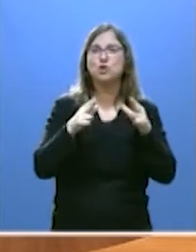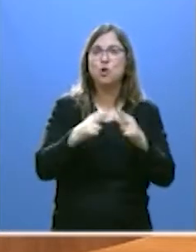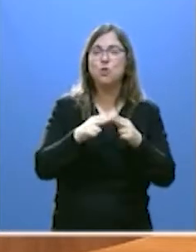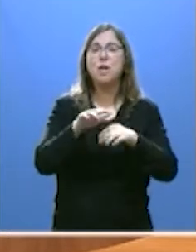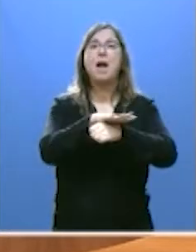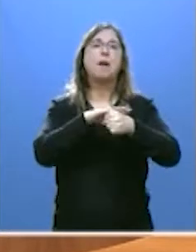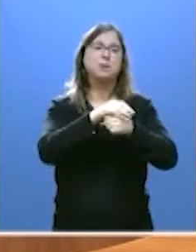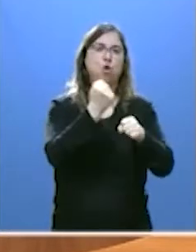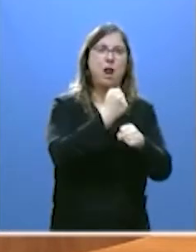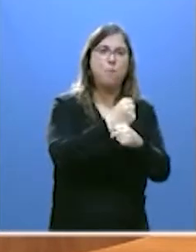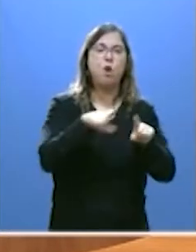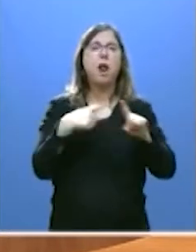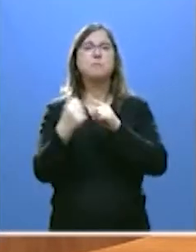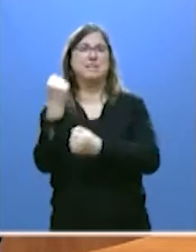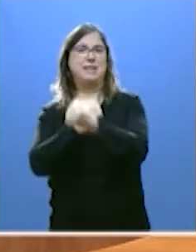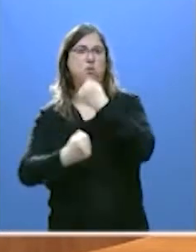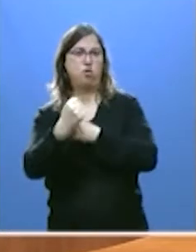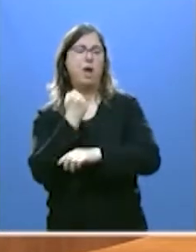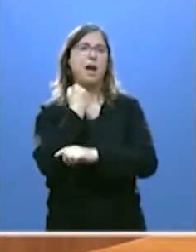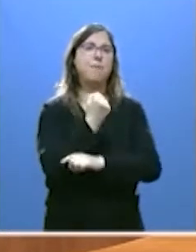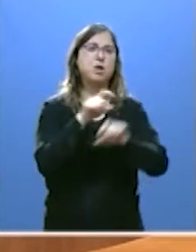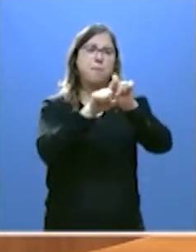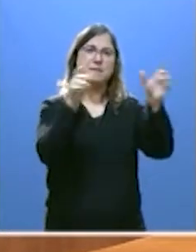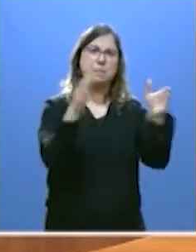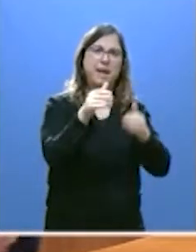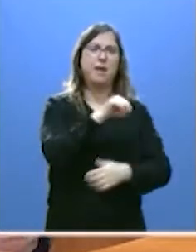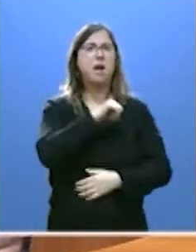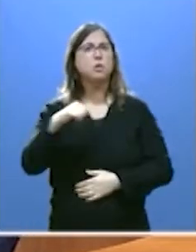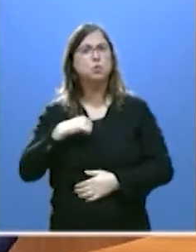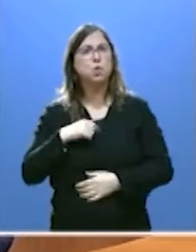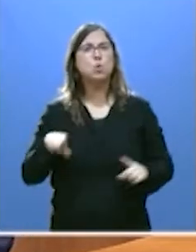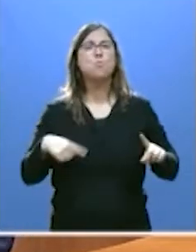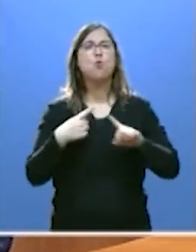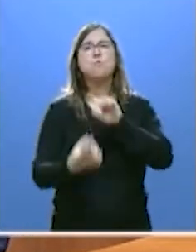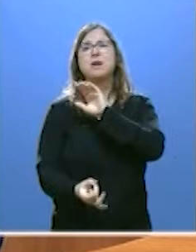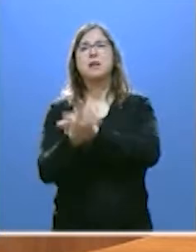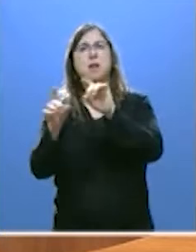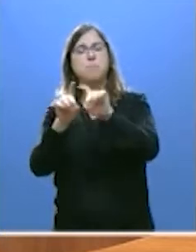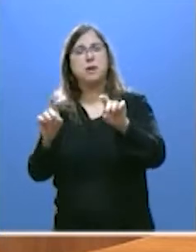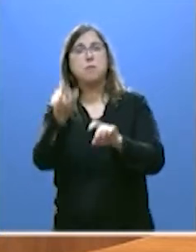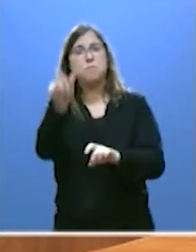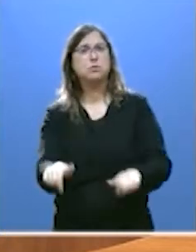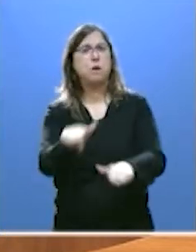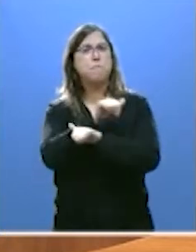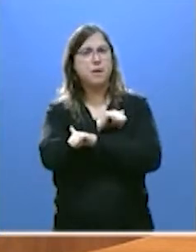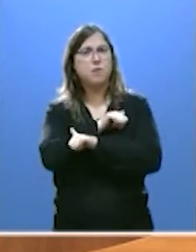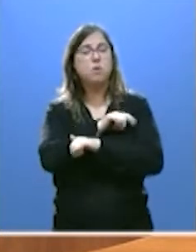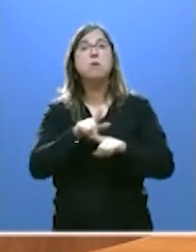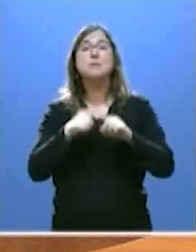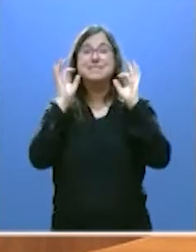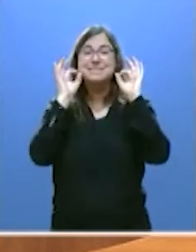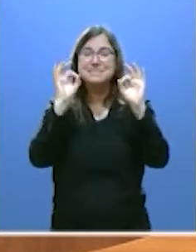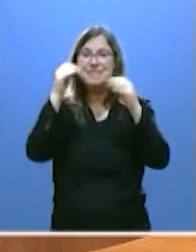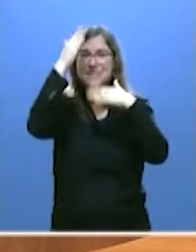campo laboral y económico, apoyando a las pymes, a los autónomos, a los empresarios, a los desempleados, con atención